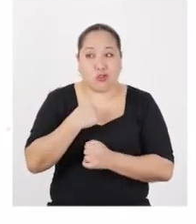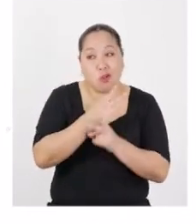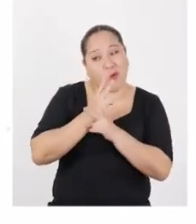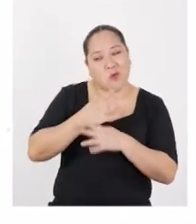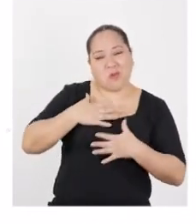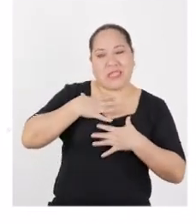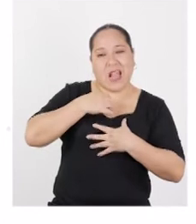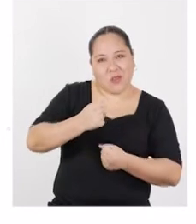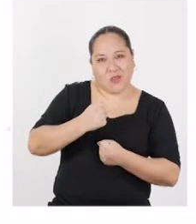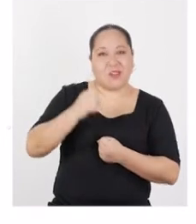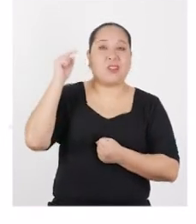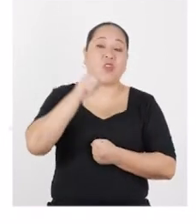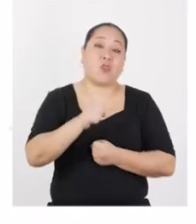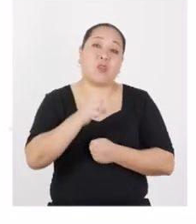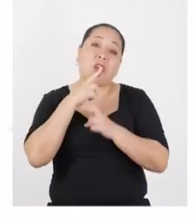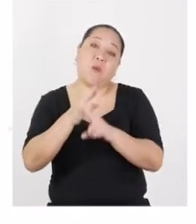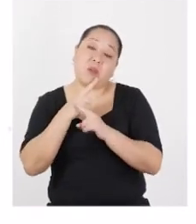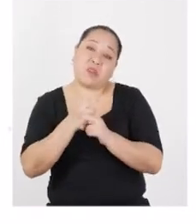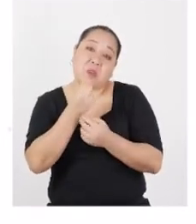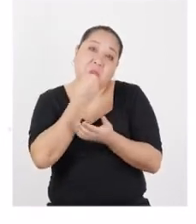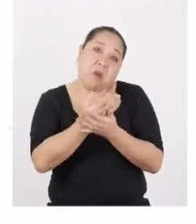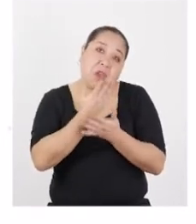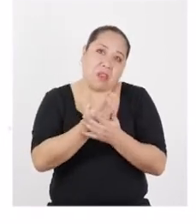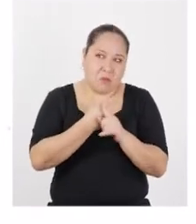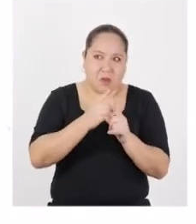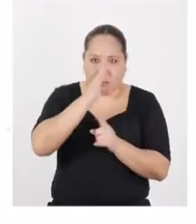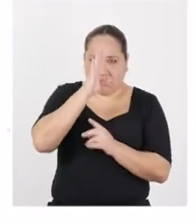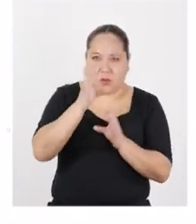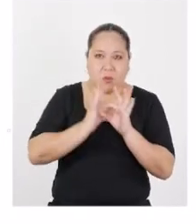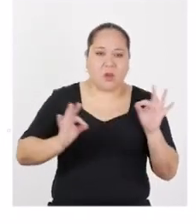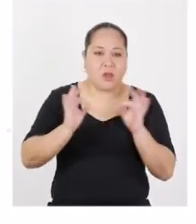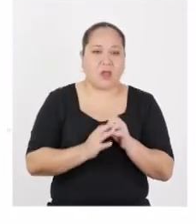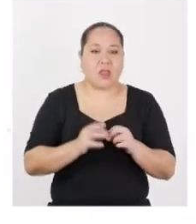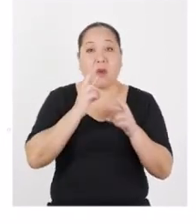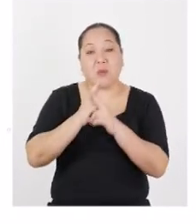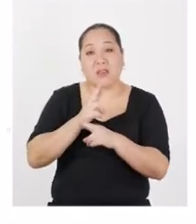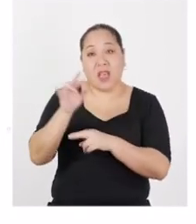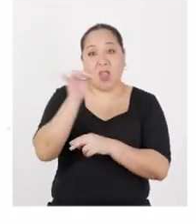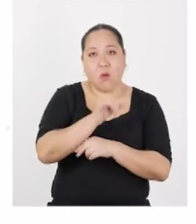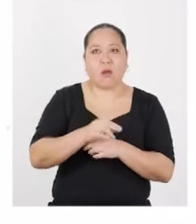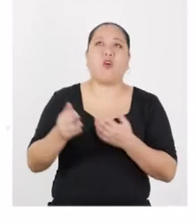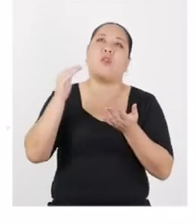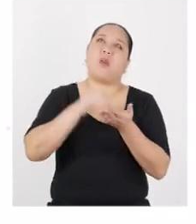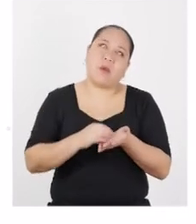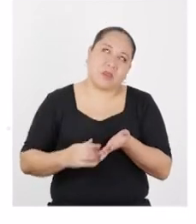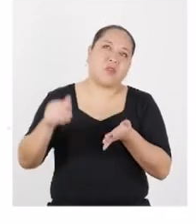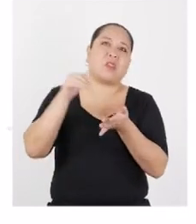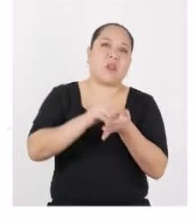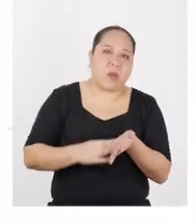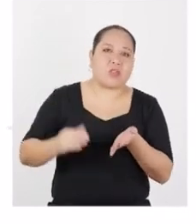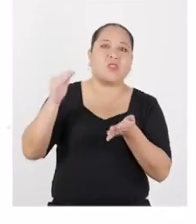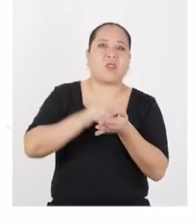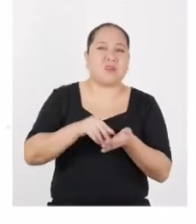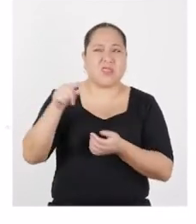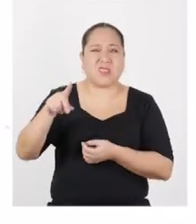Yo cuido mi salud. Son respuestas amables, pero serias. Puedes repetir la misma respuesta de la misma manera todas las veces que sea